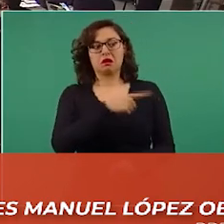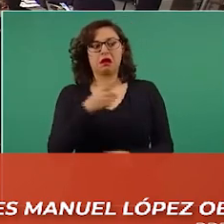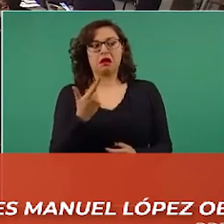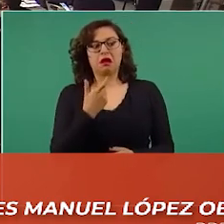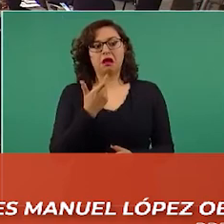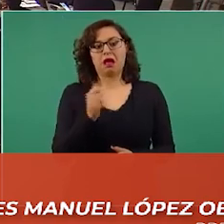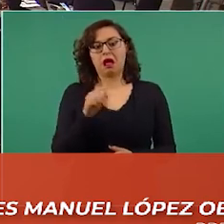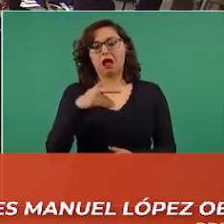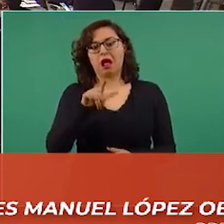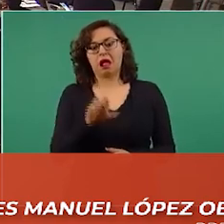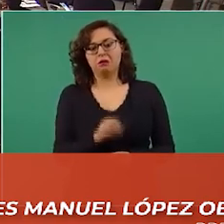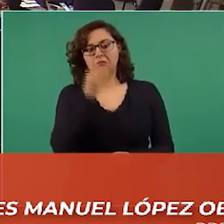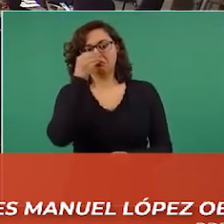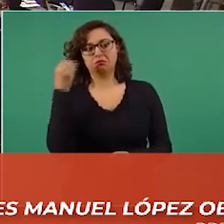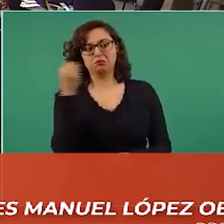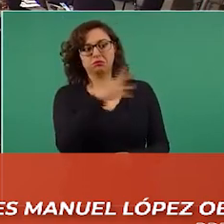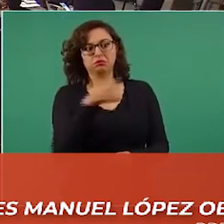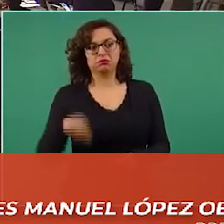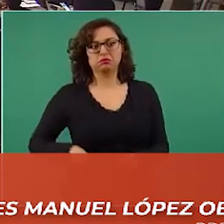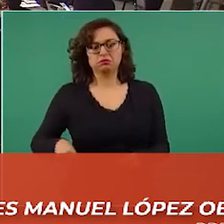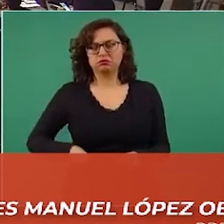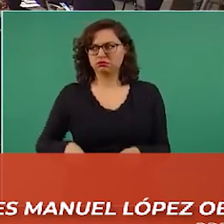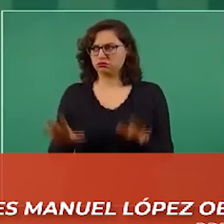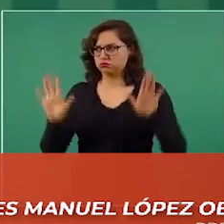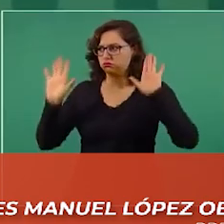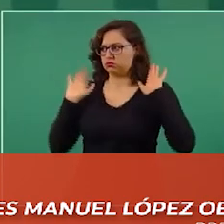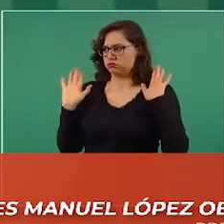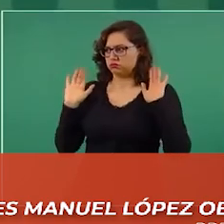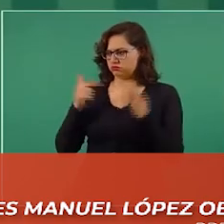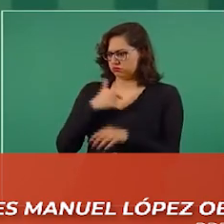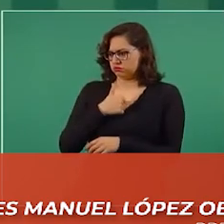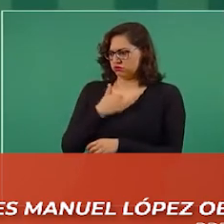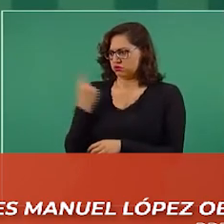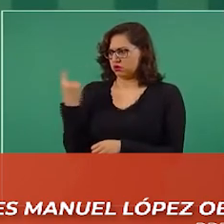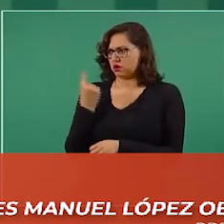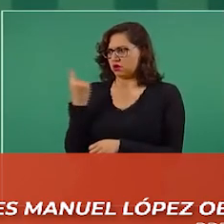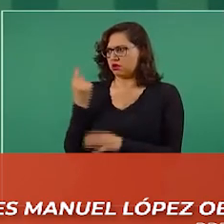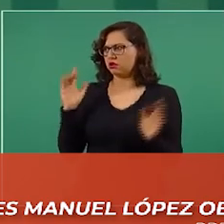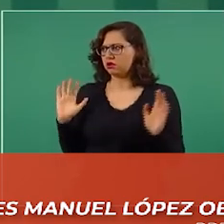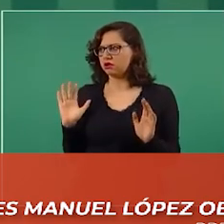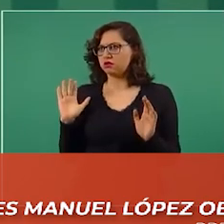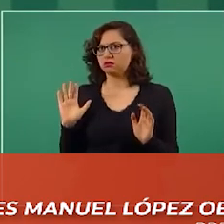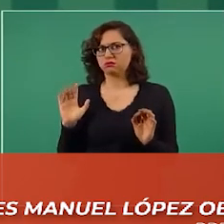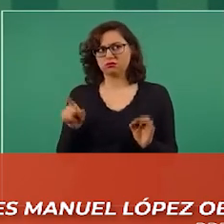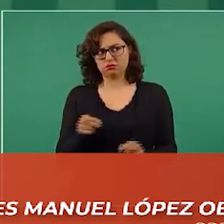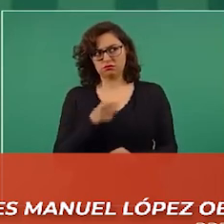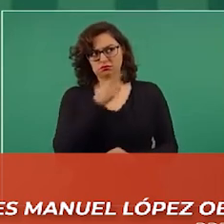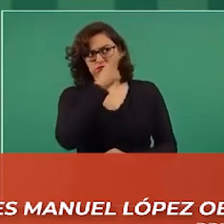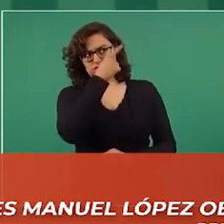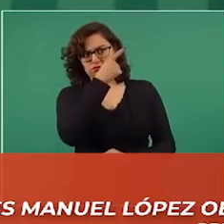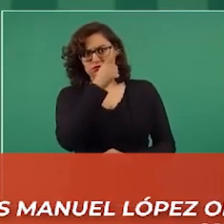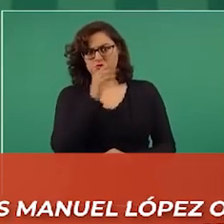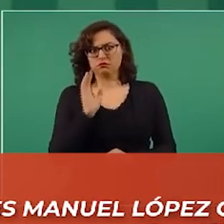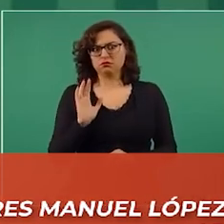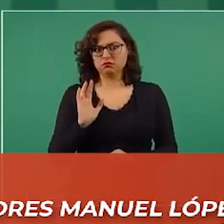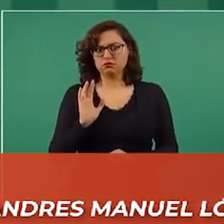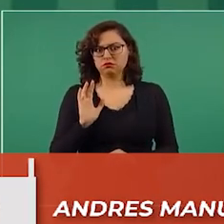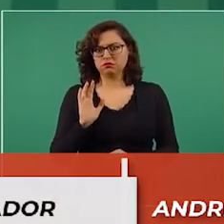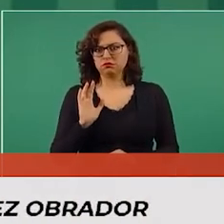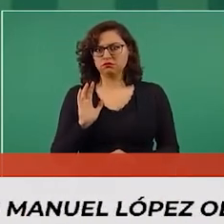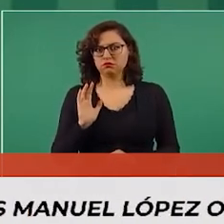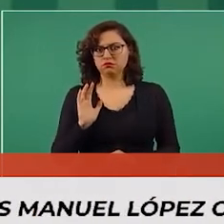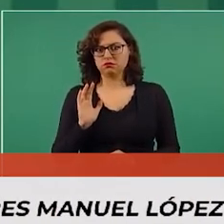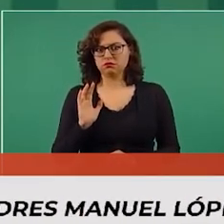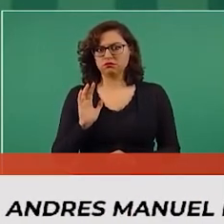entonces no es conmigo es en este caso con